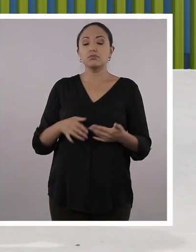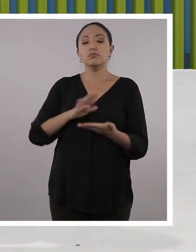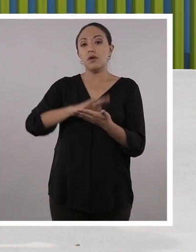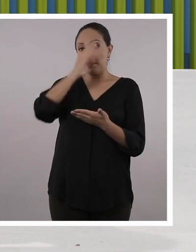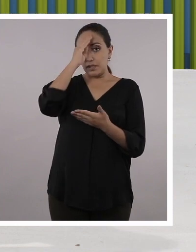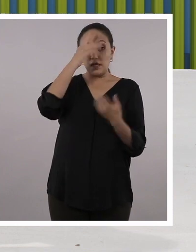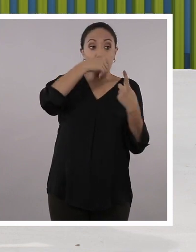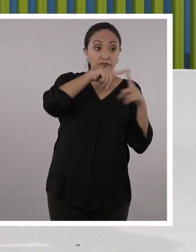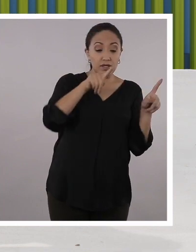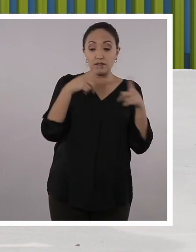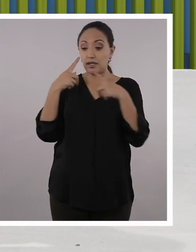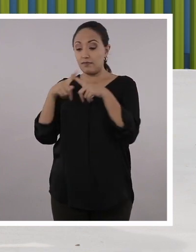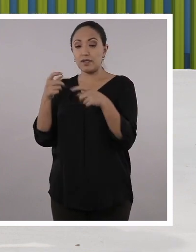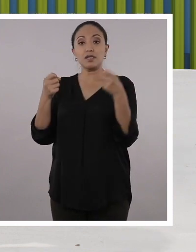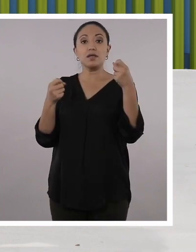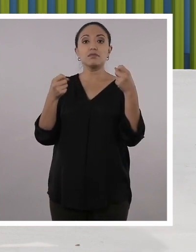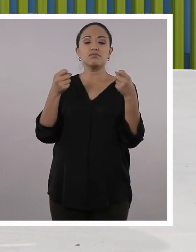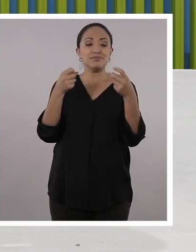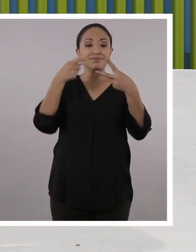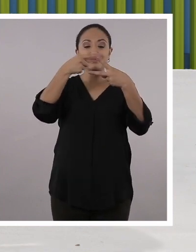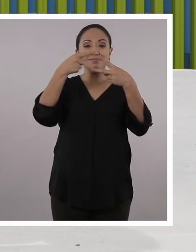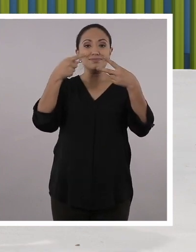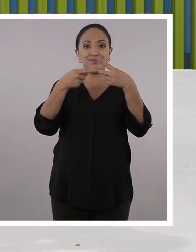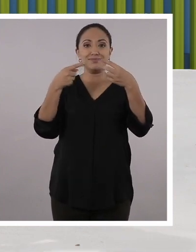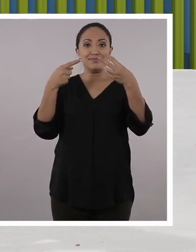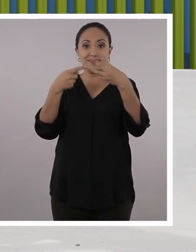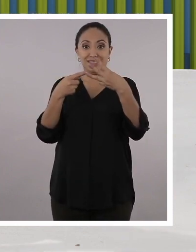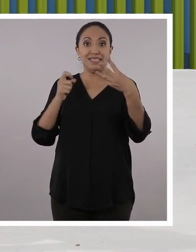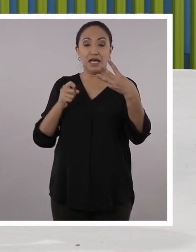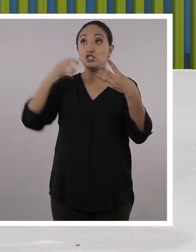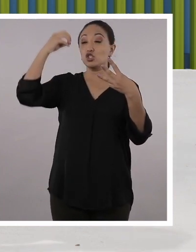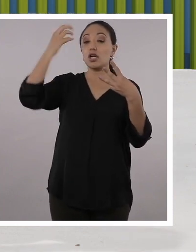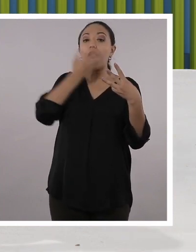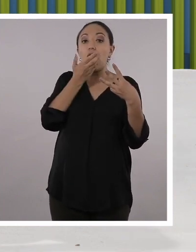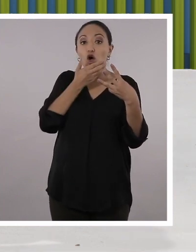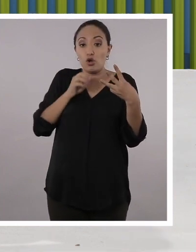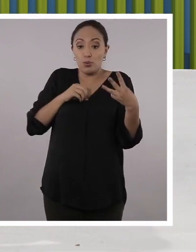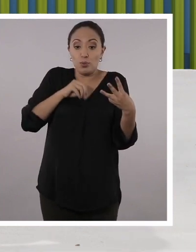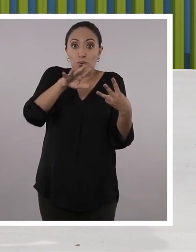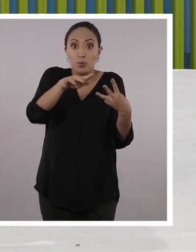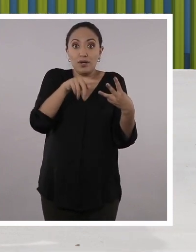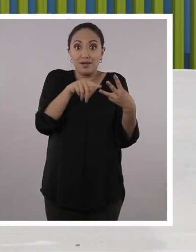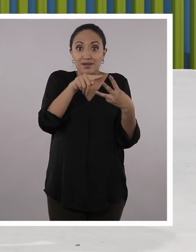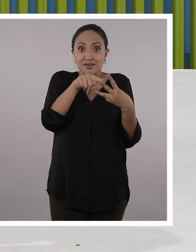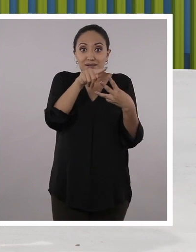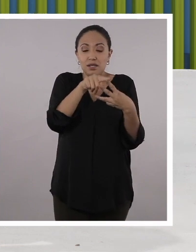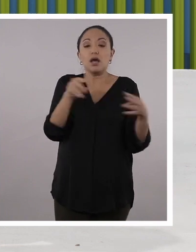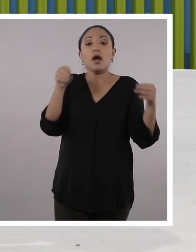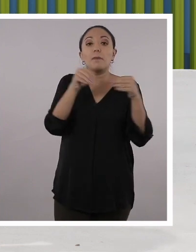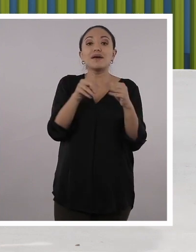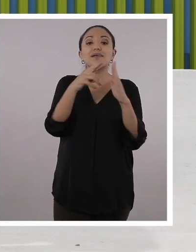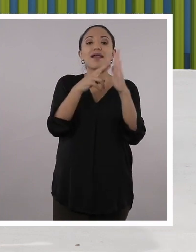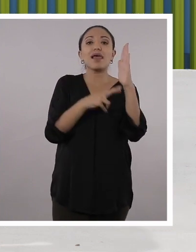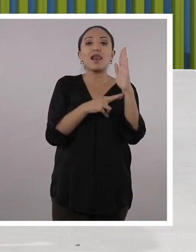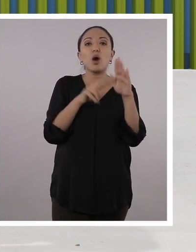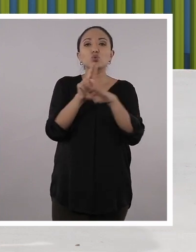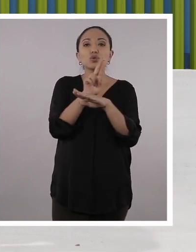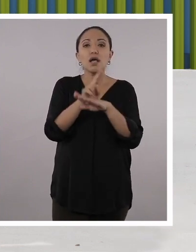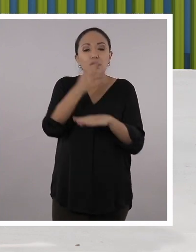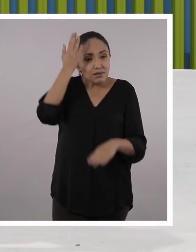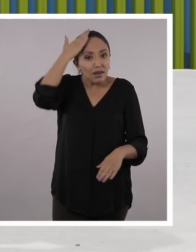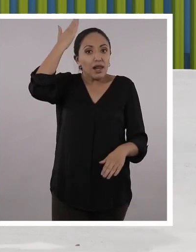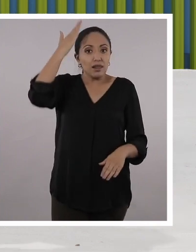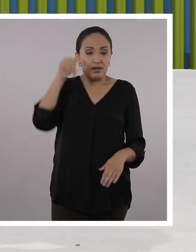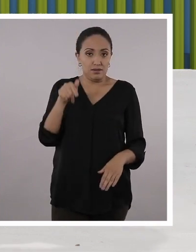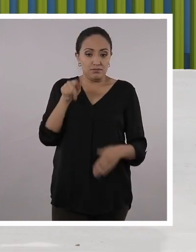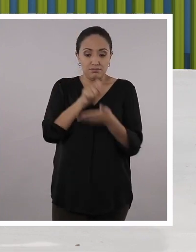hoy aprendimos las diferencias entre conducción, convección y radiación. Además, aprendimos las reglas generales en el uso de